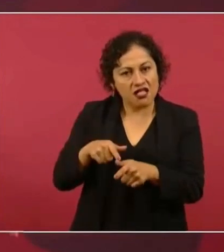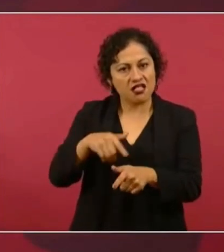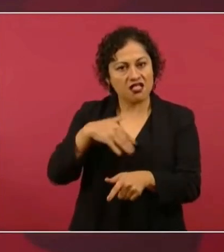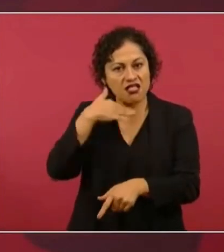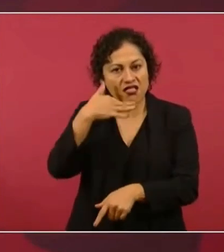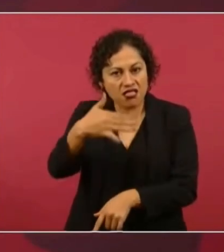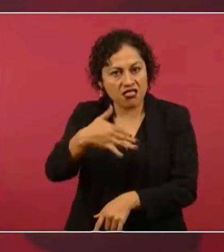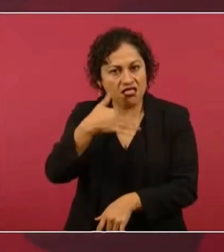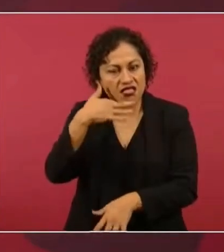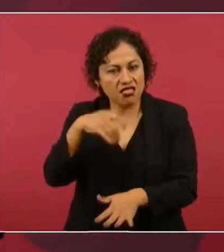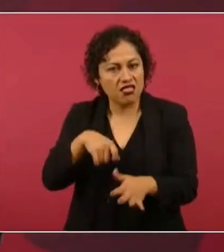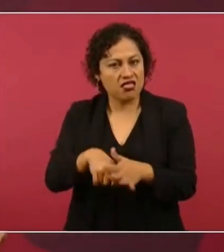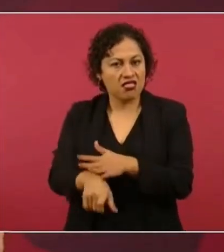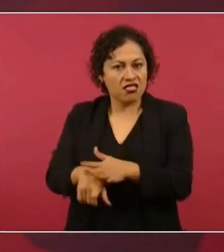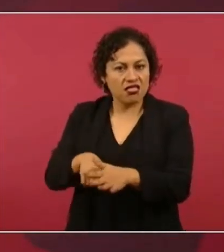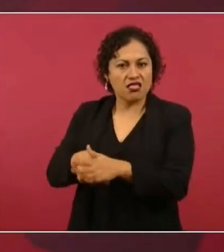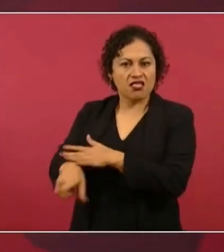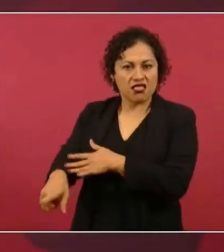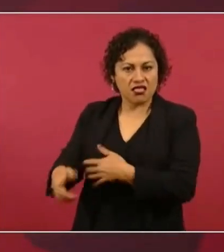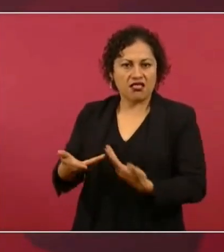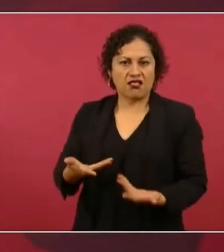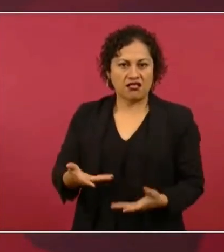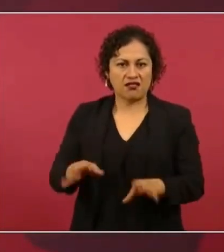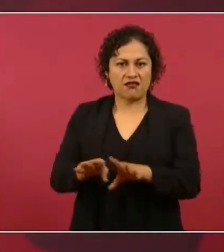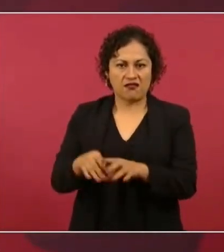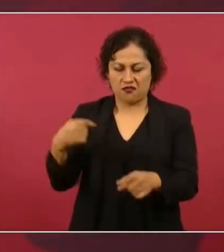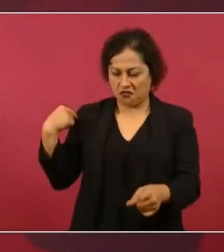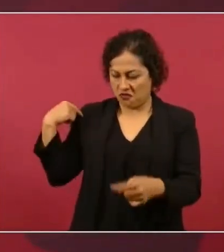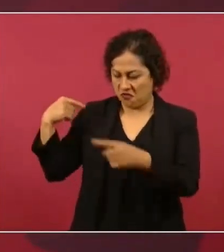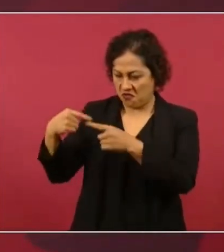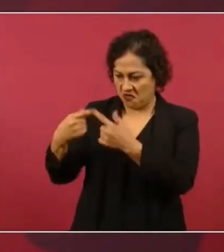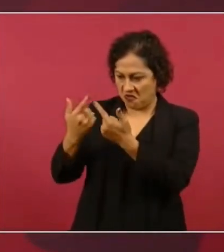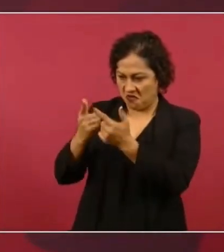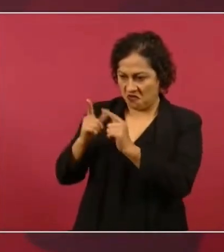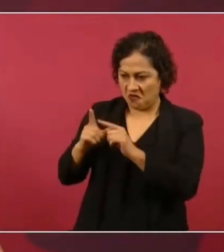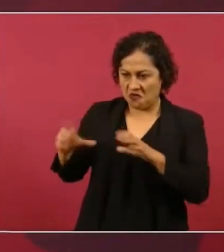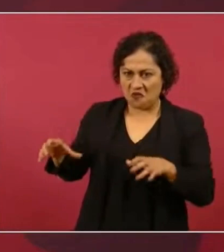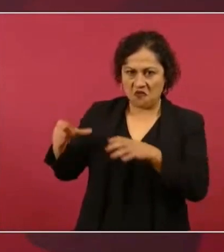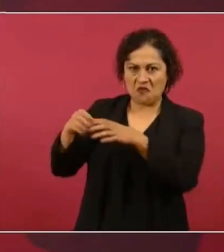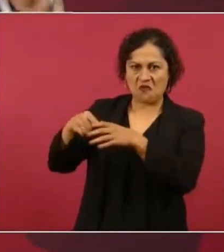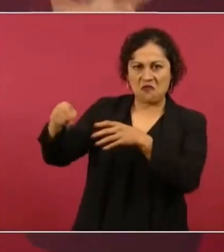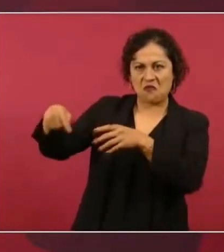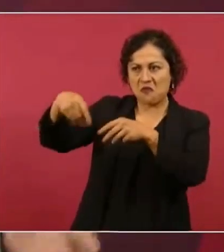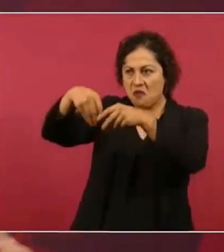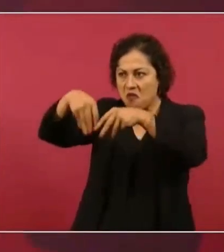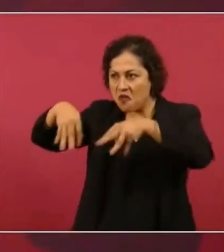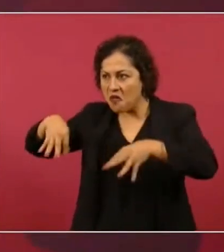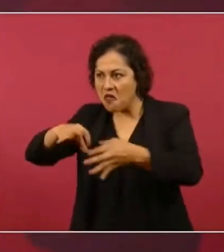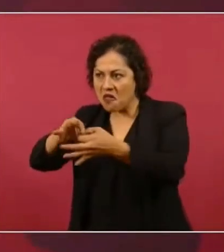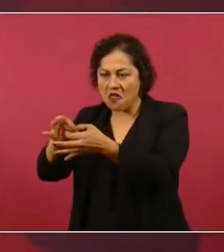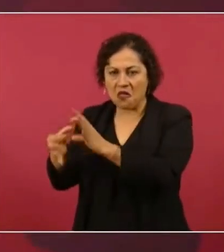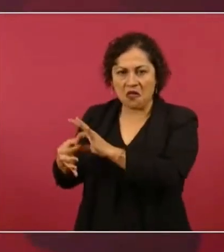toda la relación de componendas, de complicidades que se fueron creando.